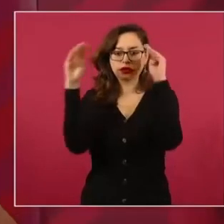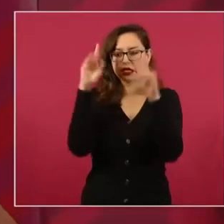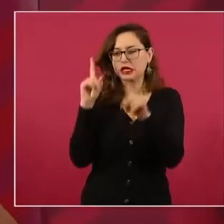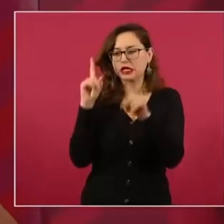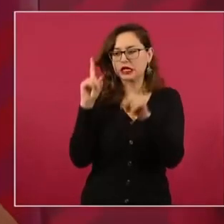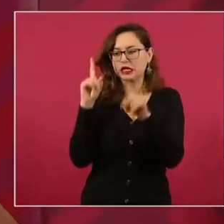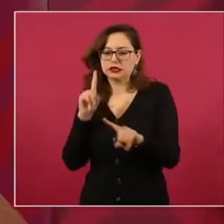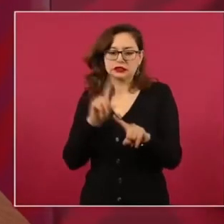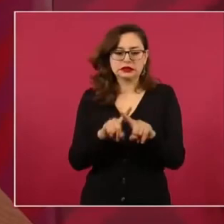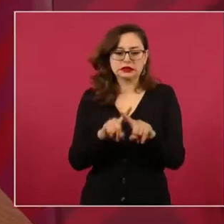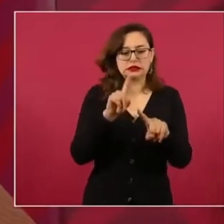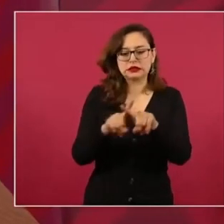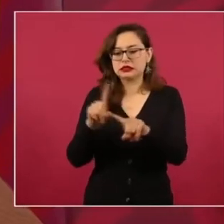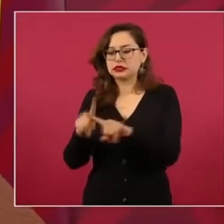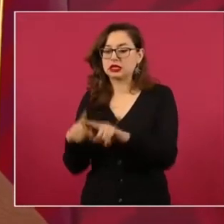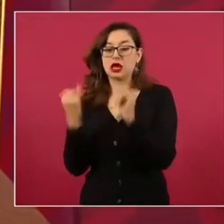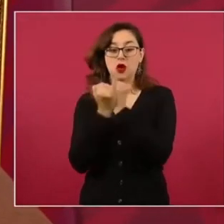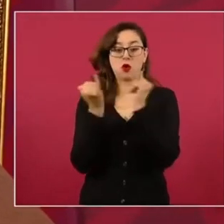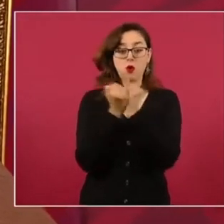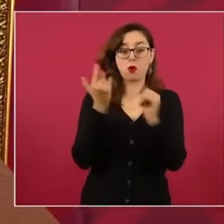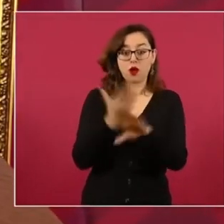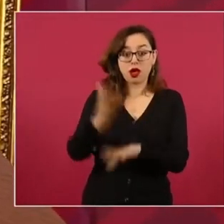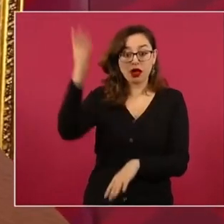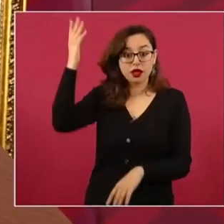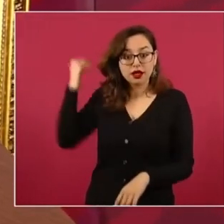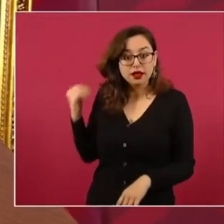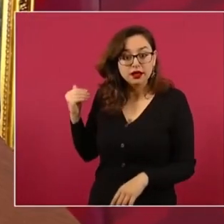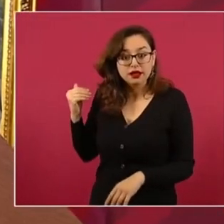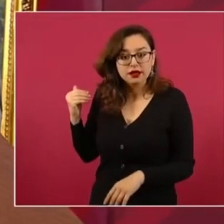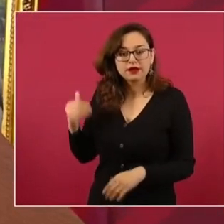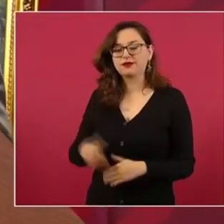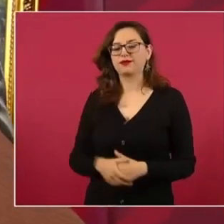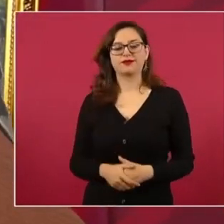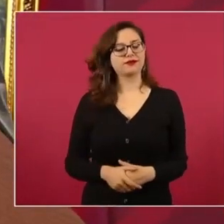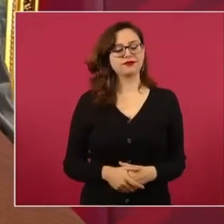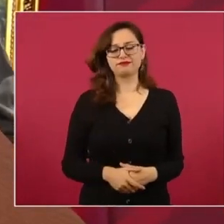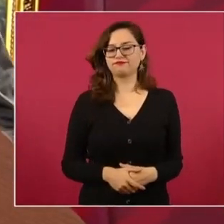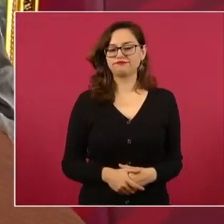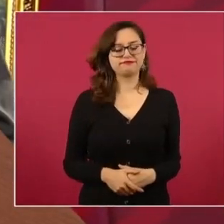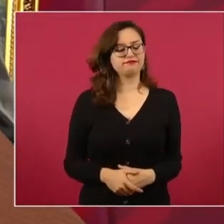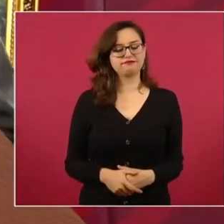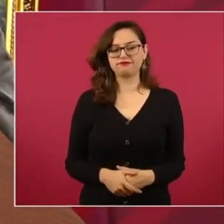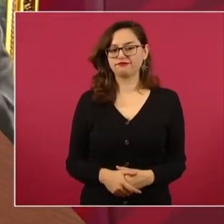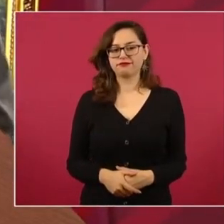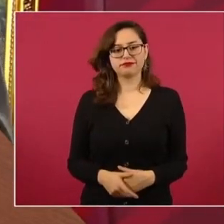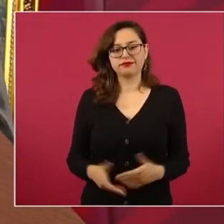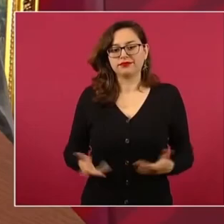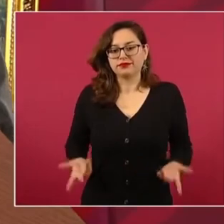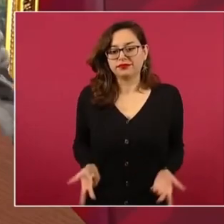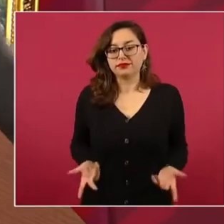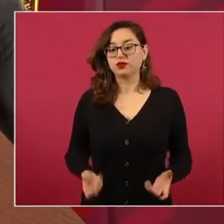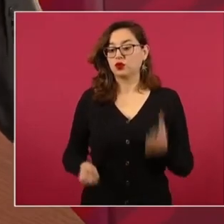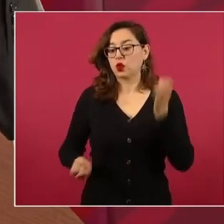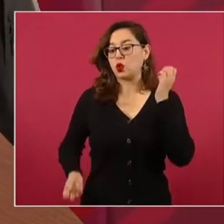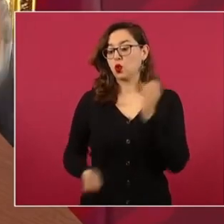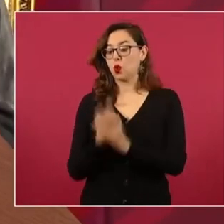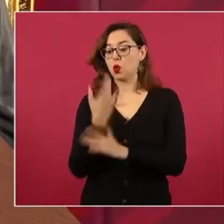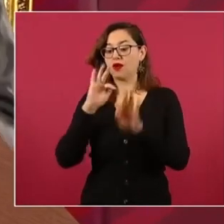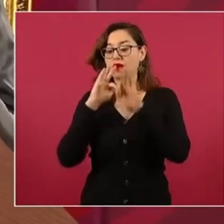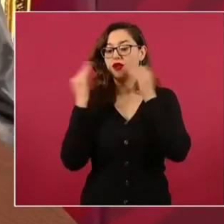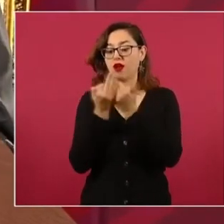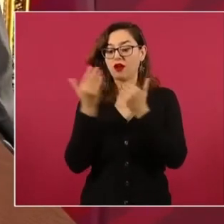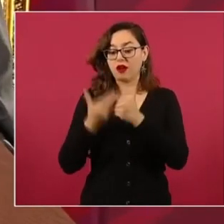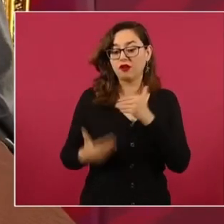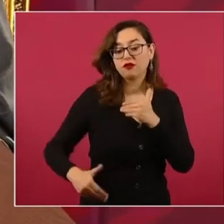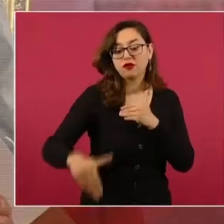las estrategias de siempre, no se puede poner vino nuevo en botellas